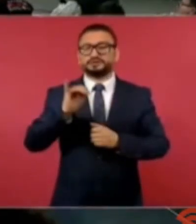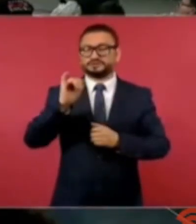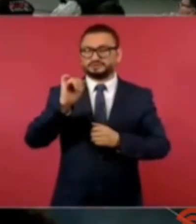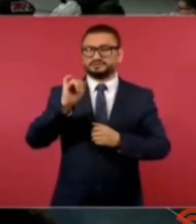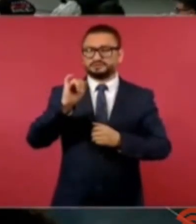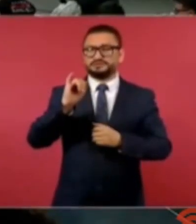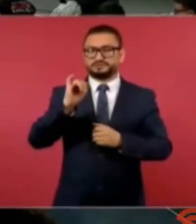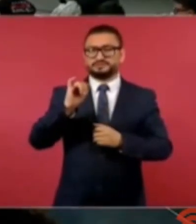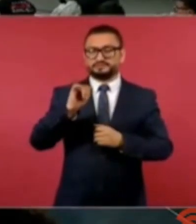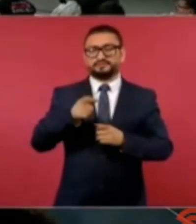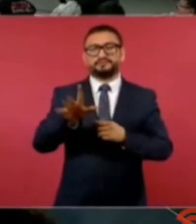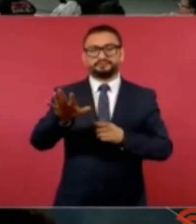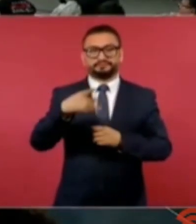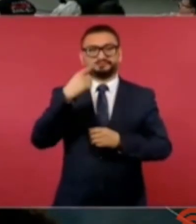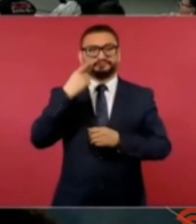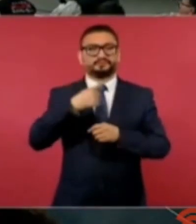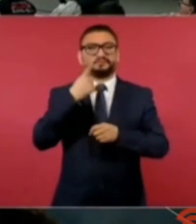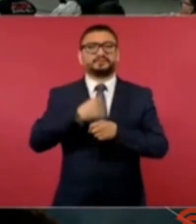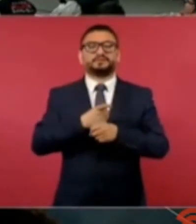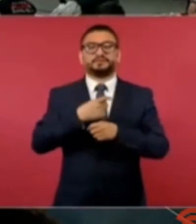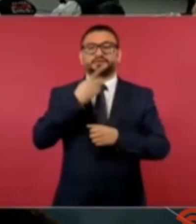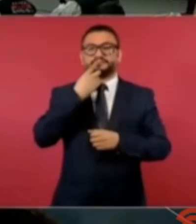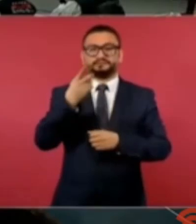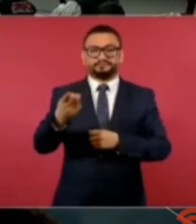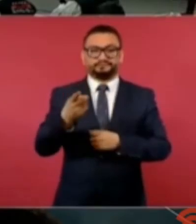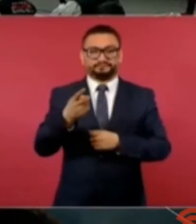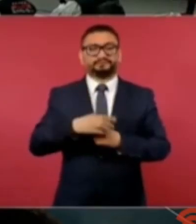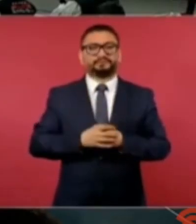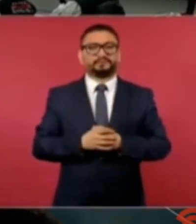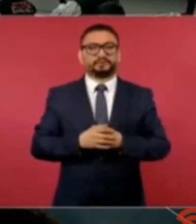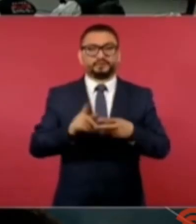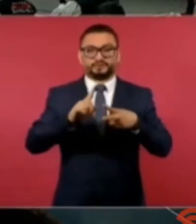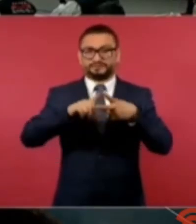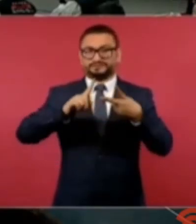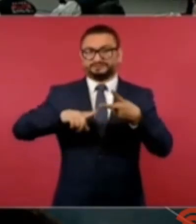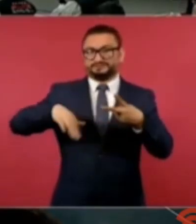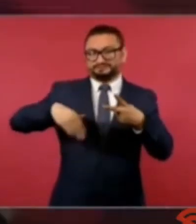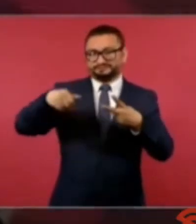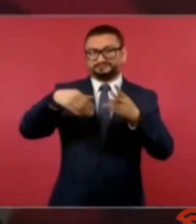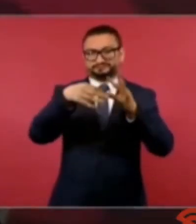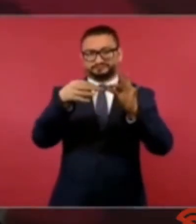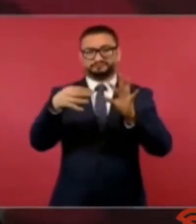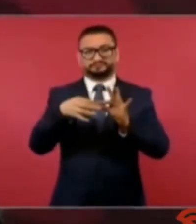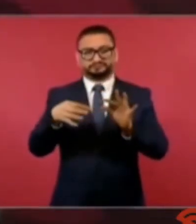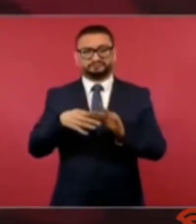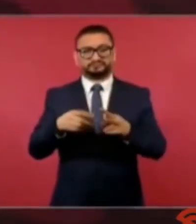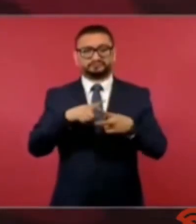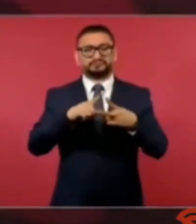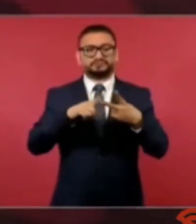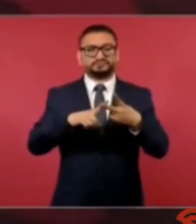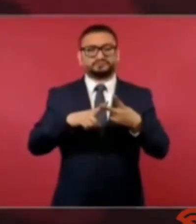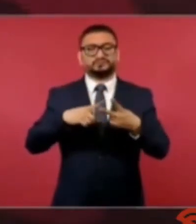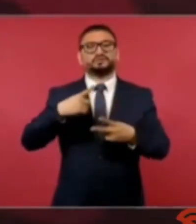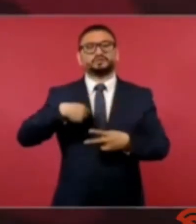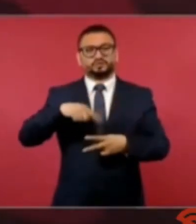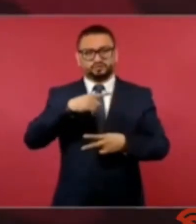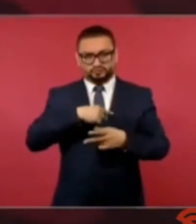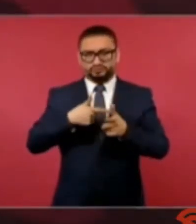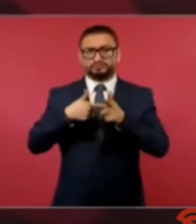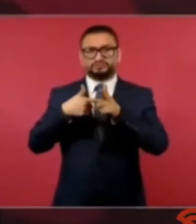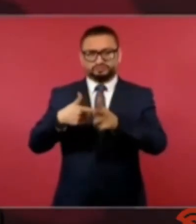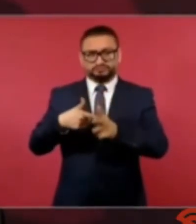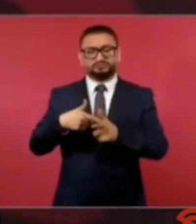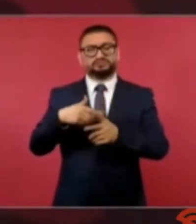decirte que los dos asuntos que planteaste vamos a continuar